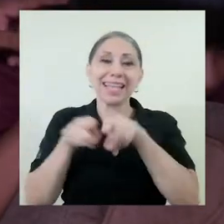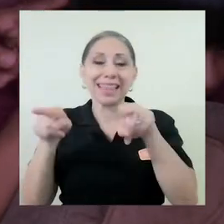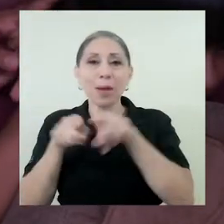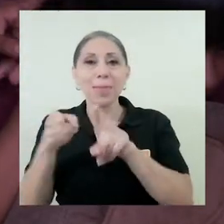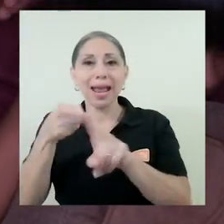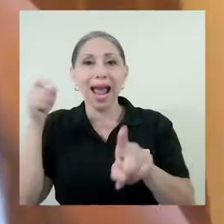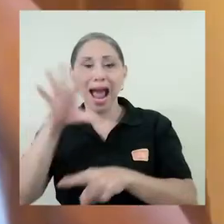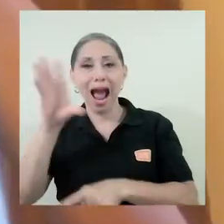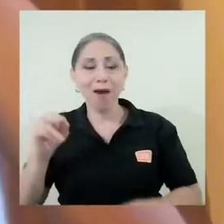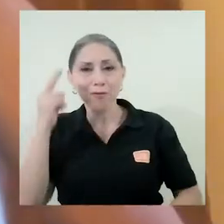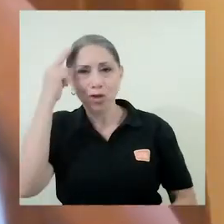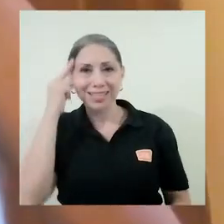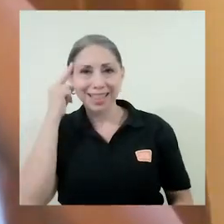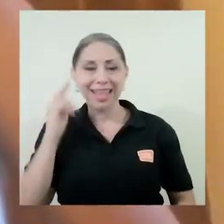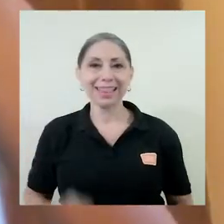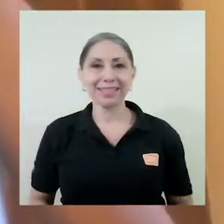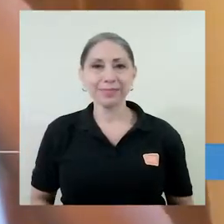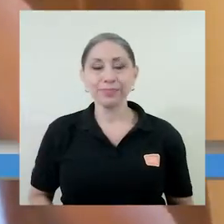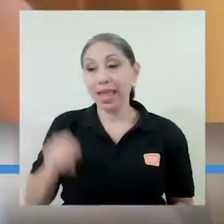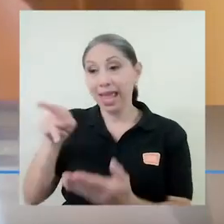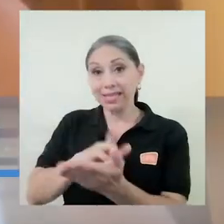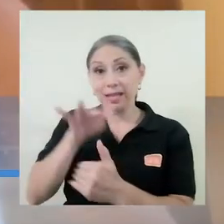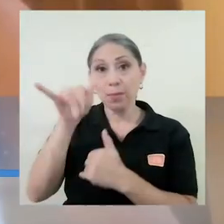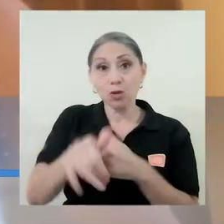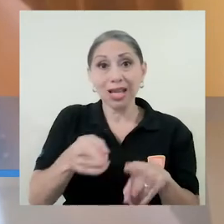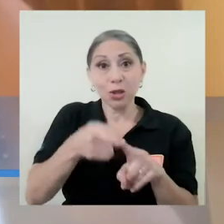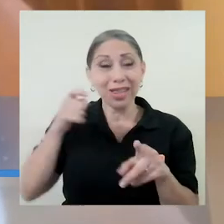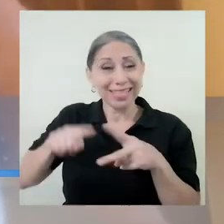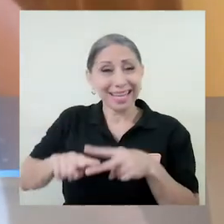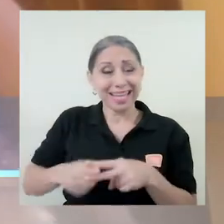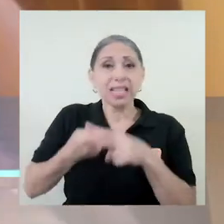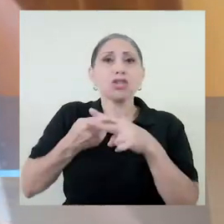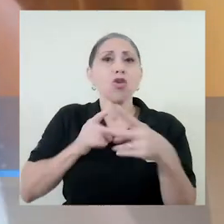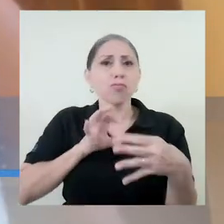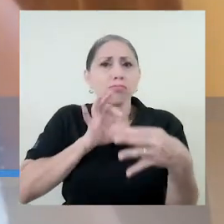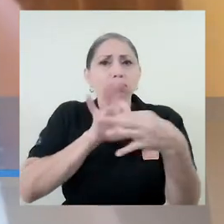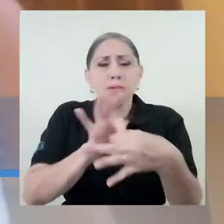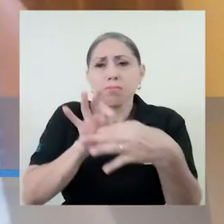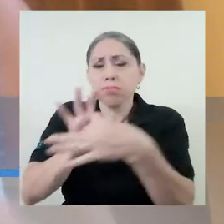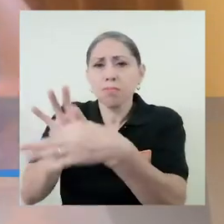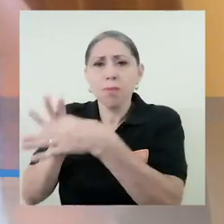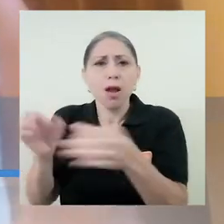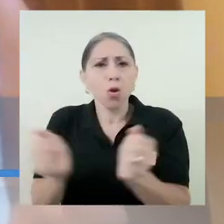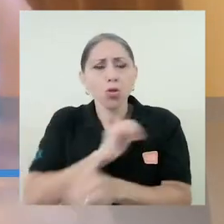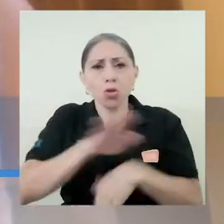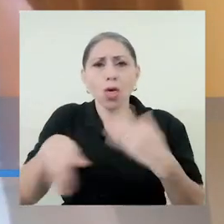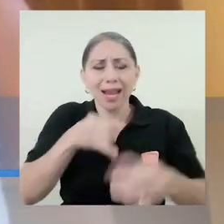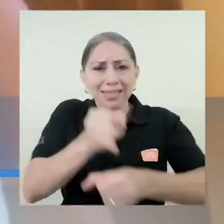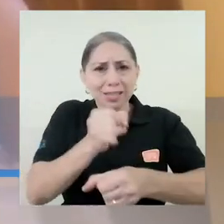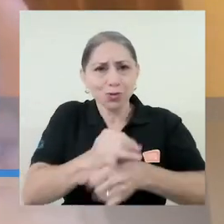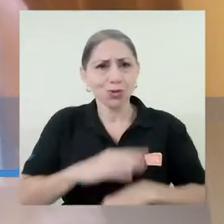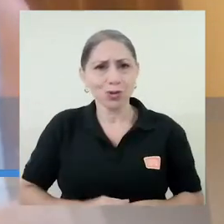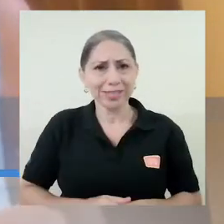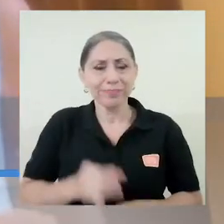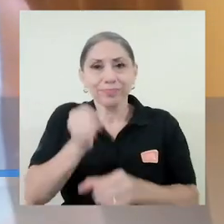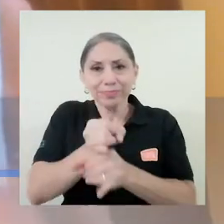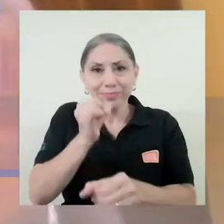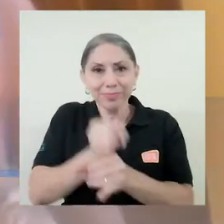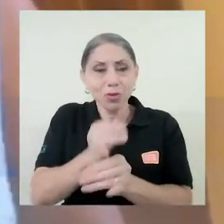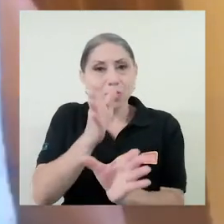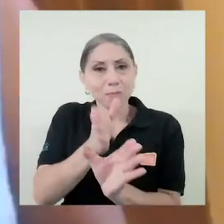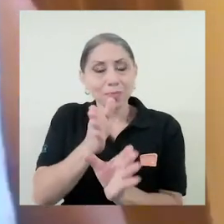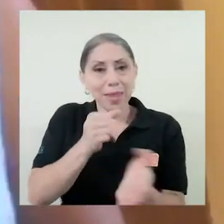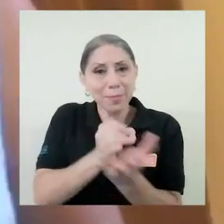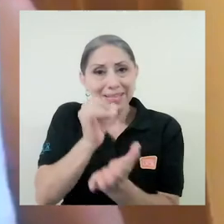que se realizó desde el inicio en coordinación con todas las instituciones. El Instituto de Investigaciones Psicológicas